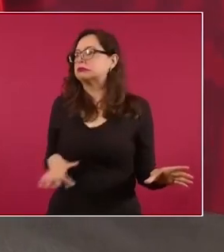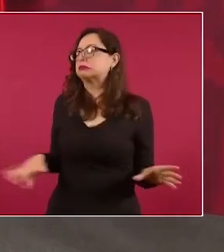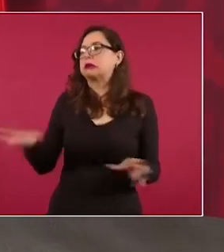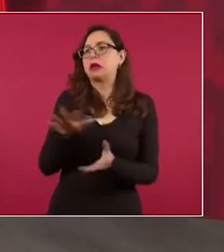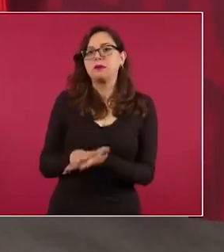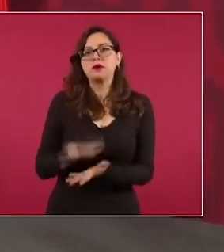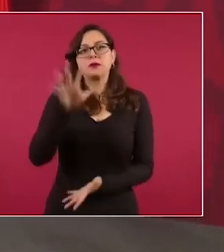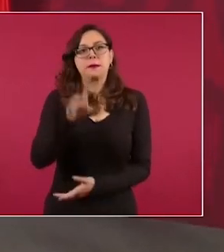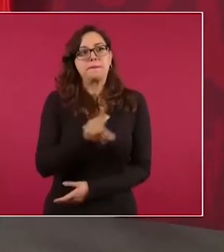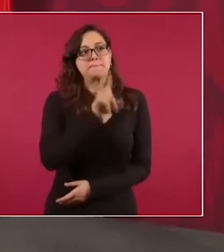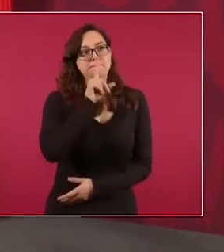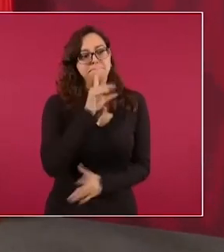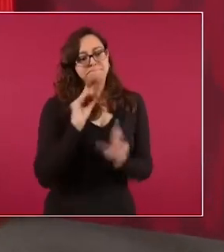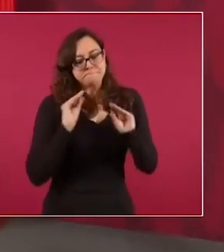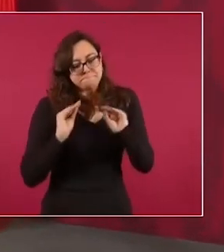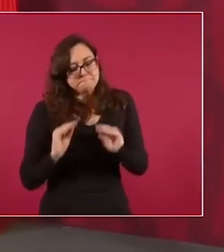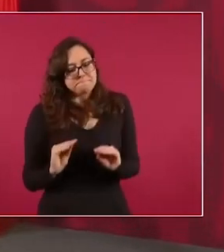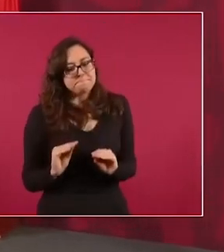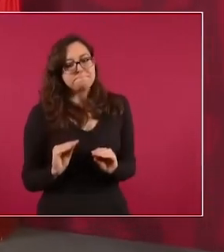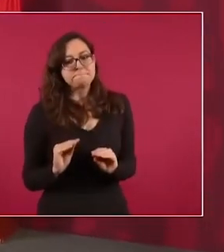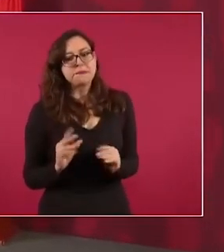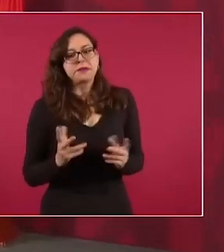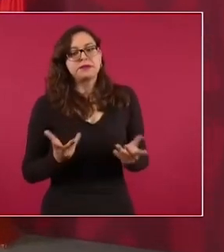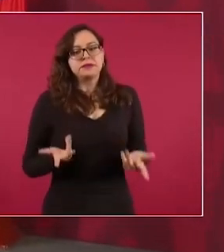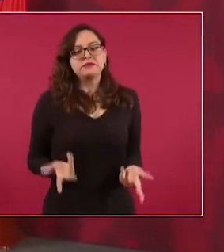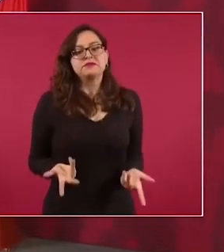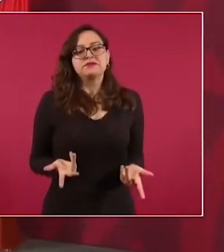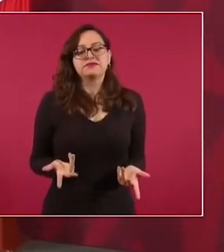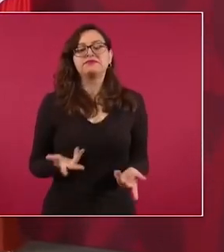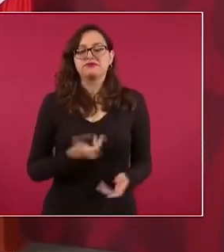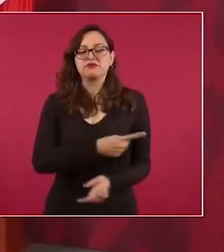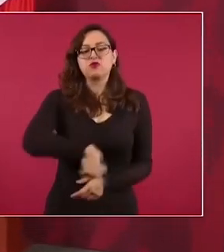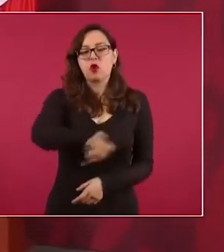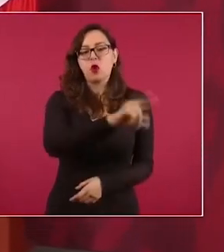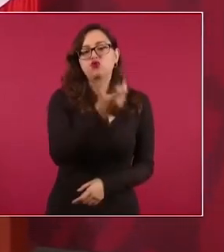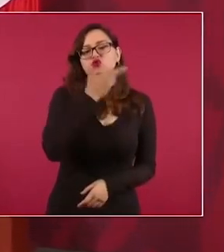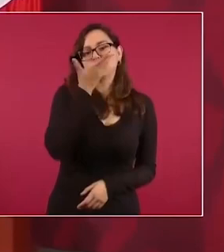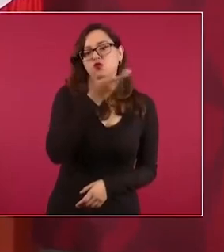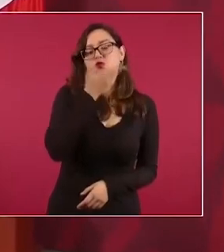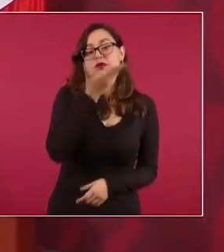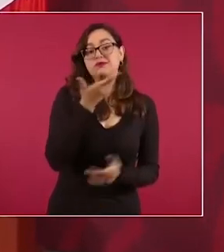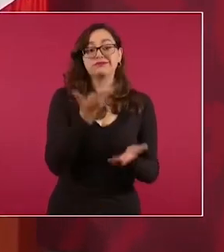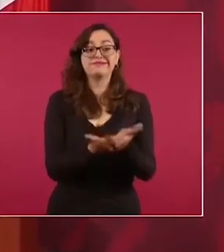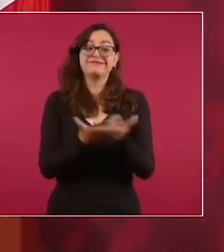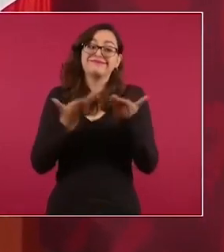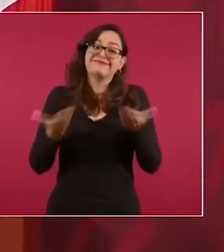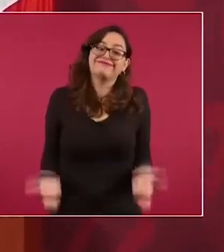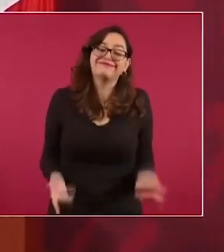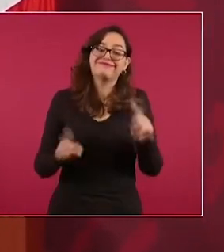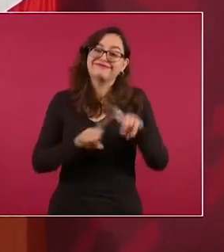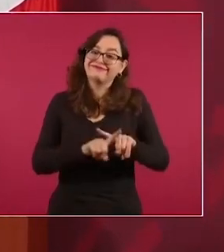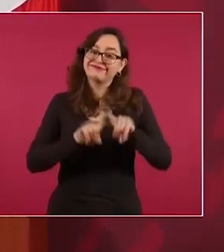Ya hay cambios.